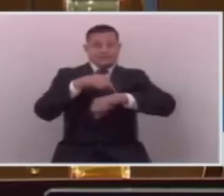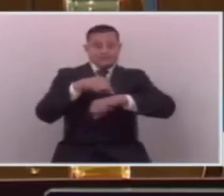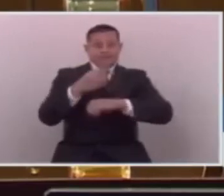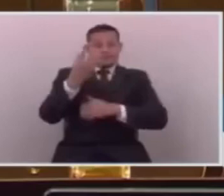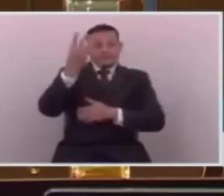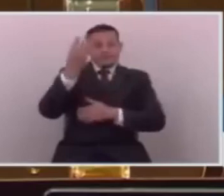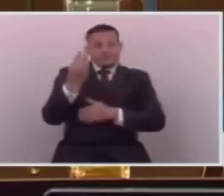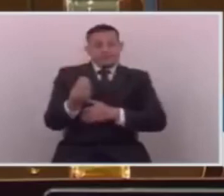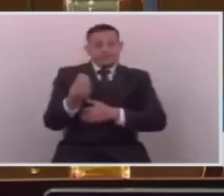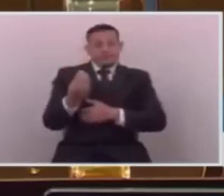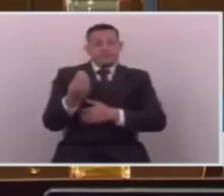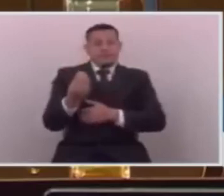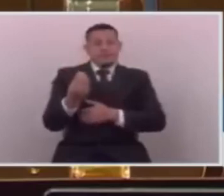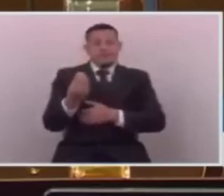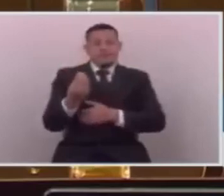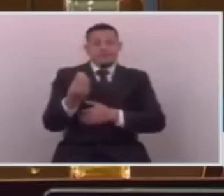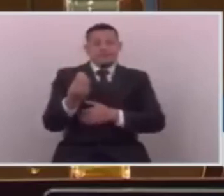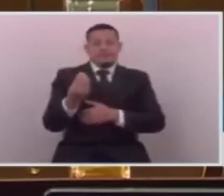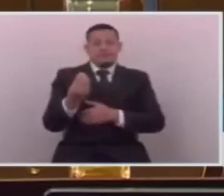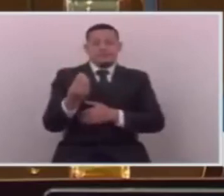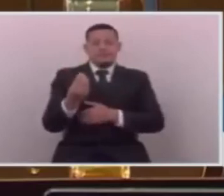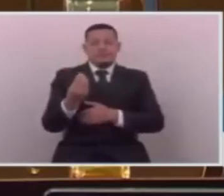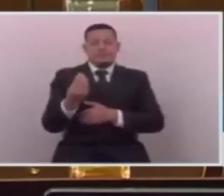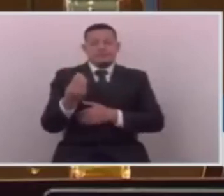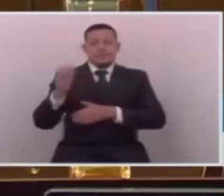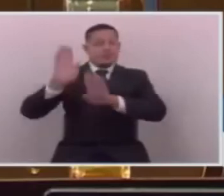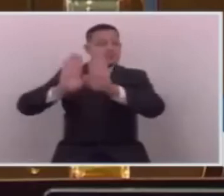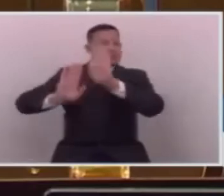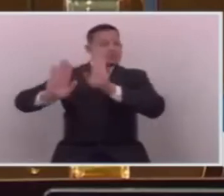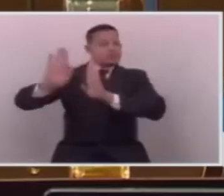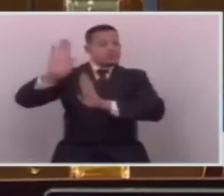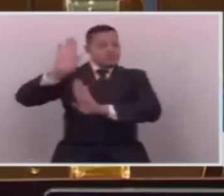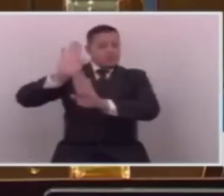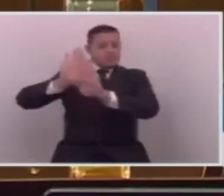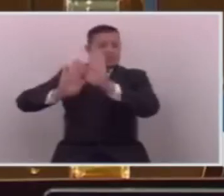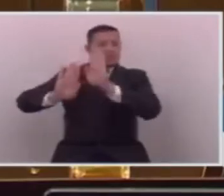histórico.